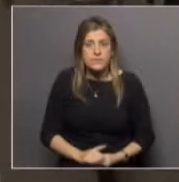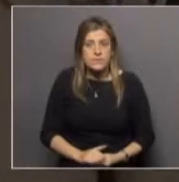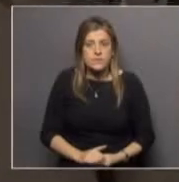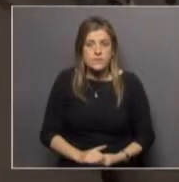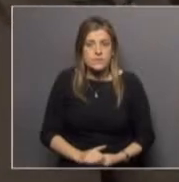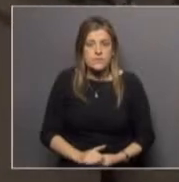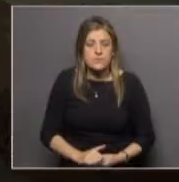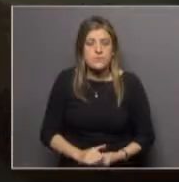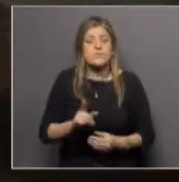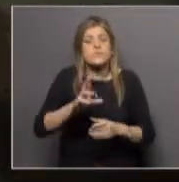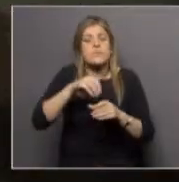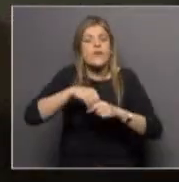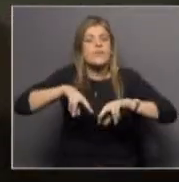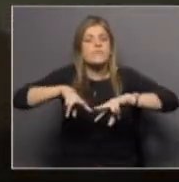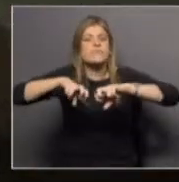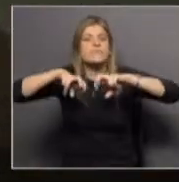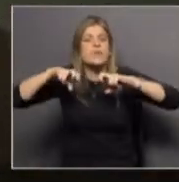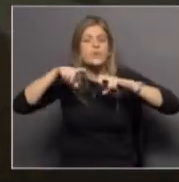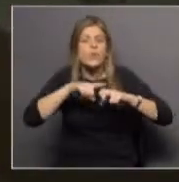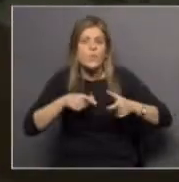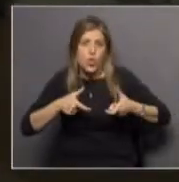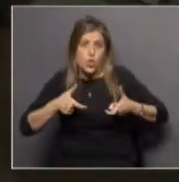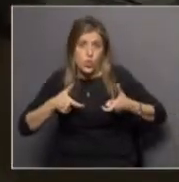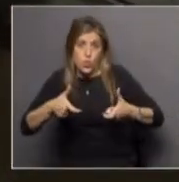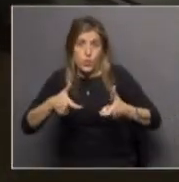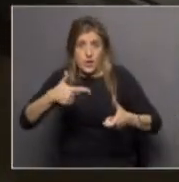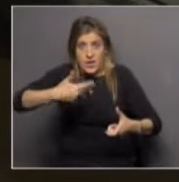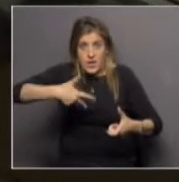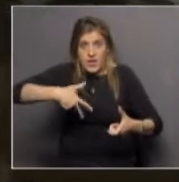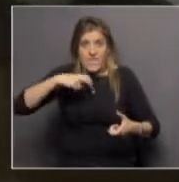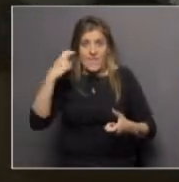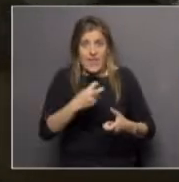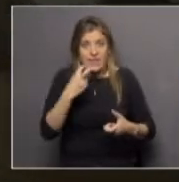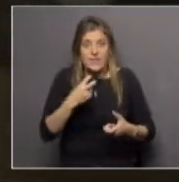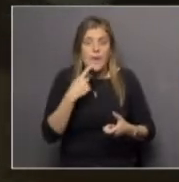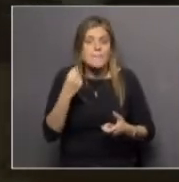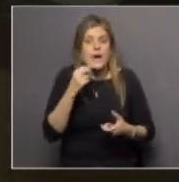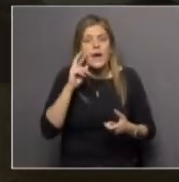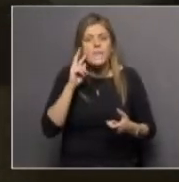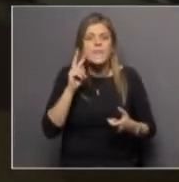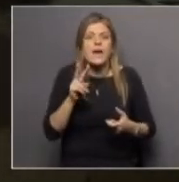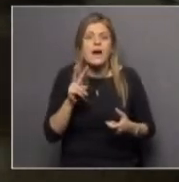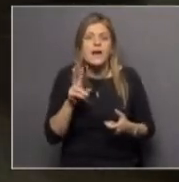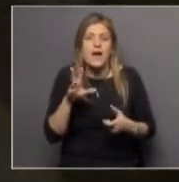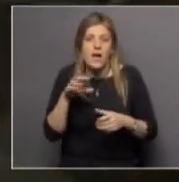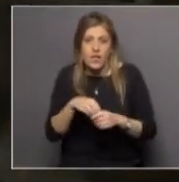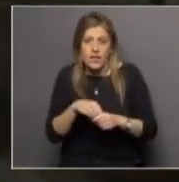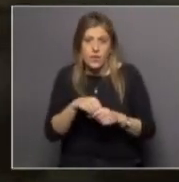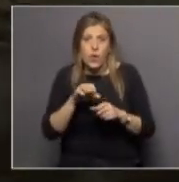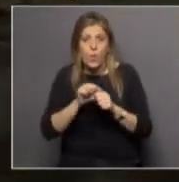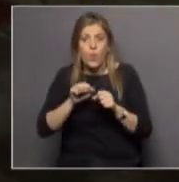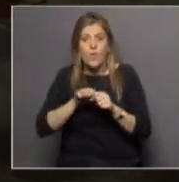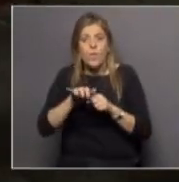uno de los estudios que hacemos aquí en el túnel de viento se llama visualización en este lo que hacemos es insertar humo neutro